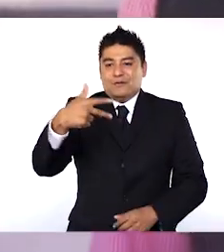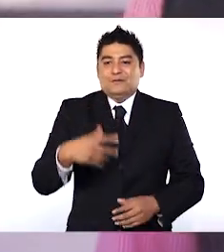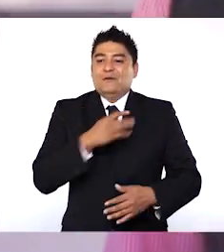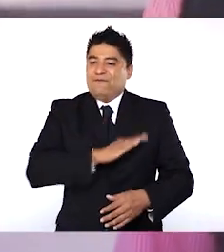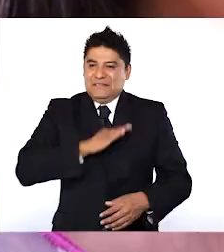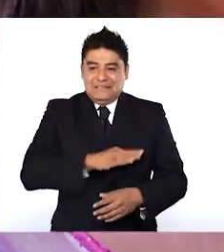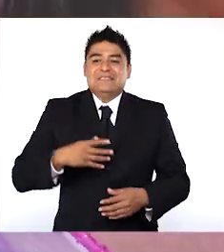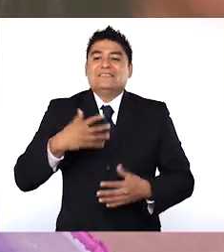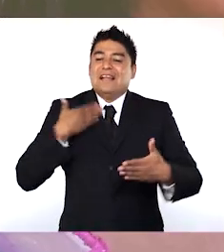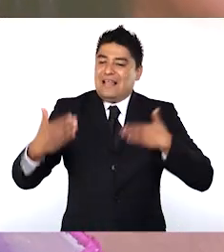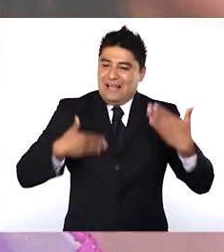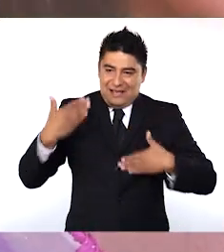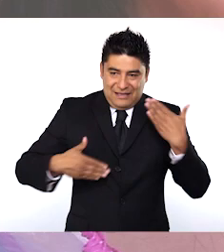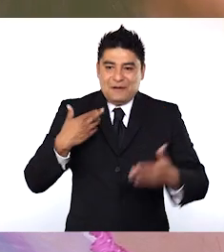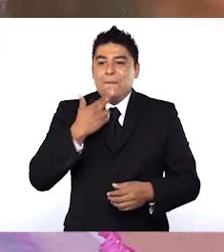felicidad y amor.